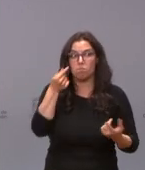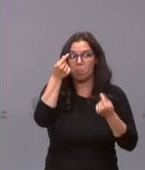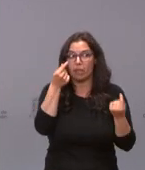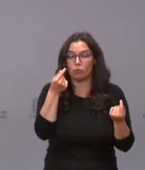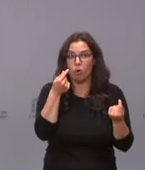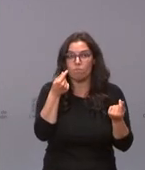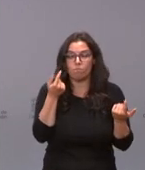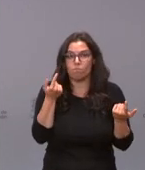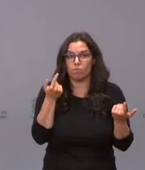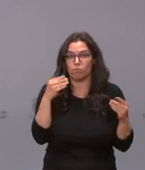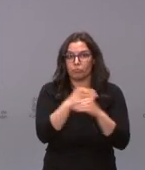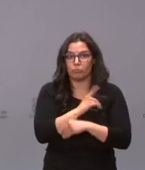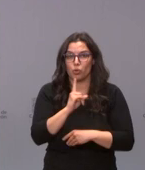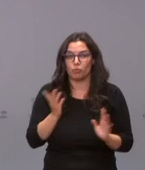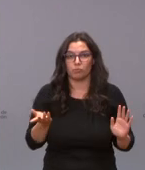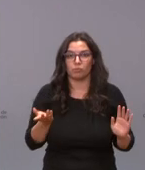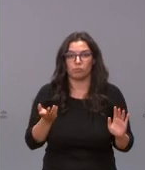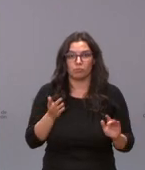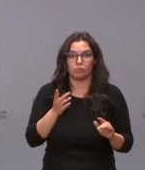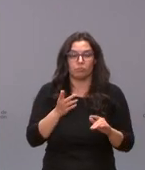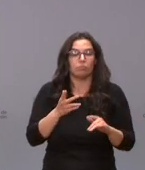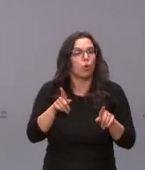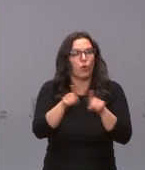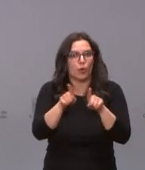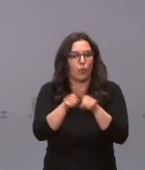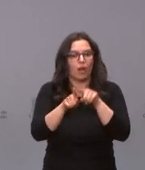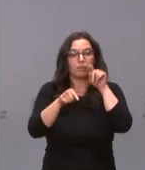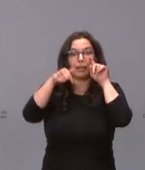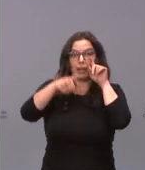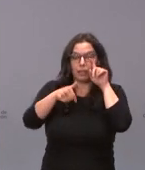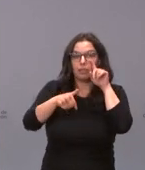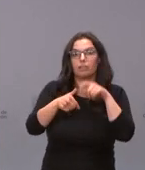desde luego en cualquier caso en esta comunidad